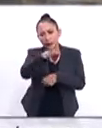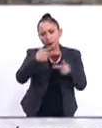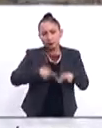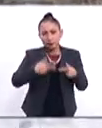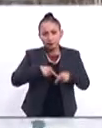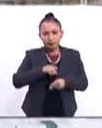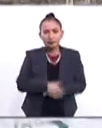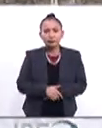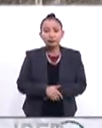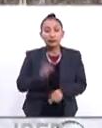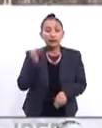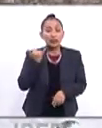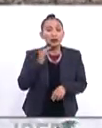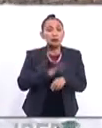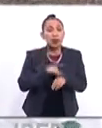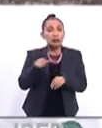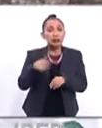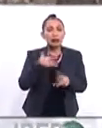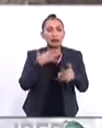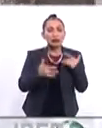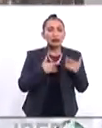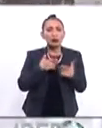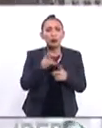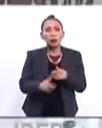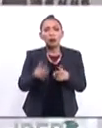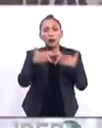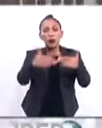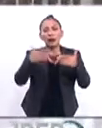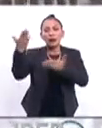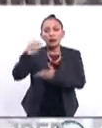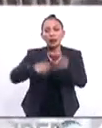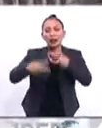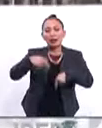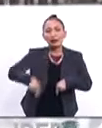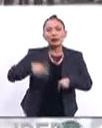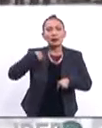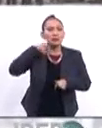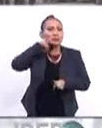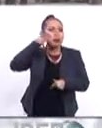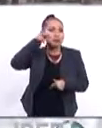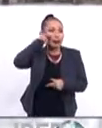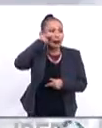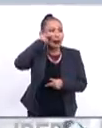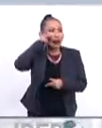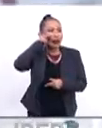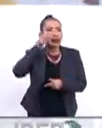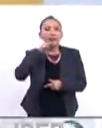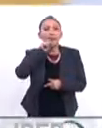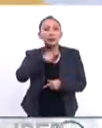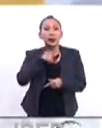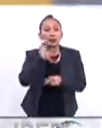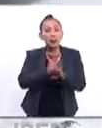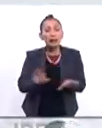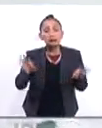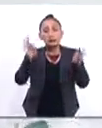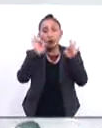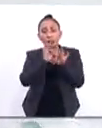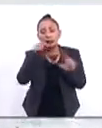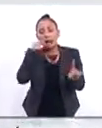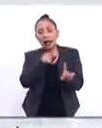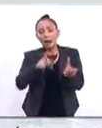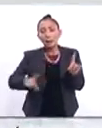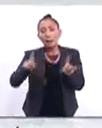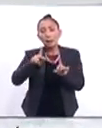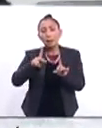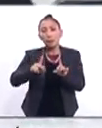televidentes sobre todo ese sentir del pueblo panameño ante la llegada del Papa Francisco retomando temas importantes el